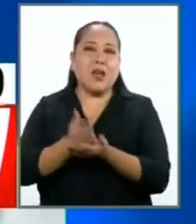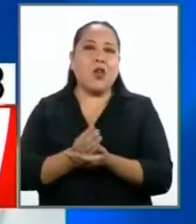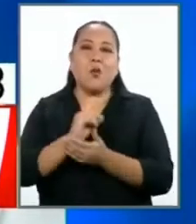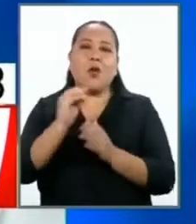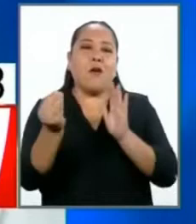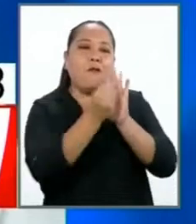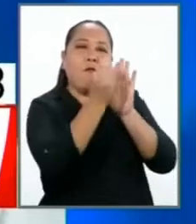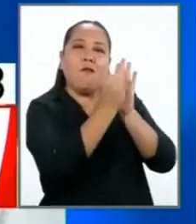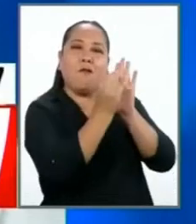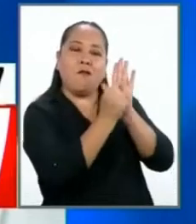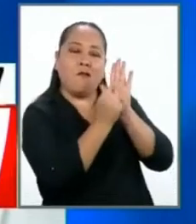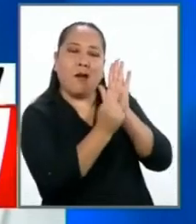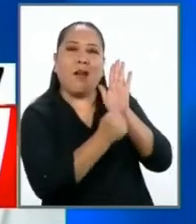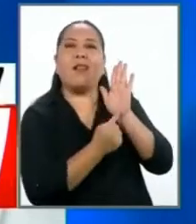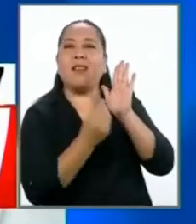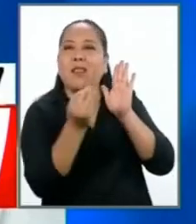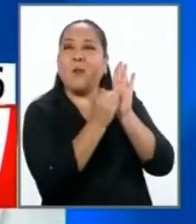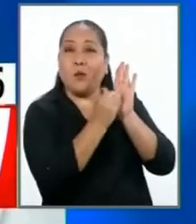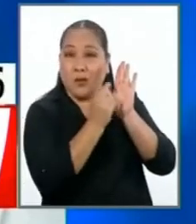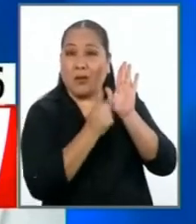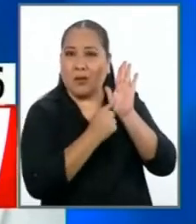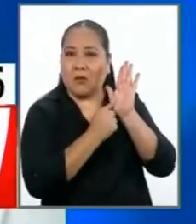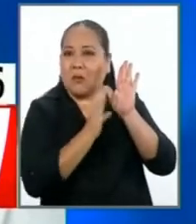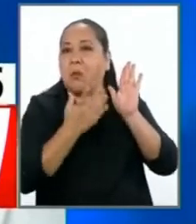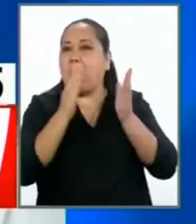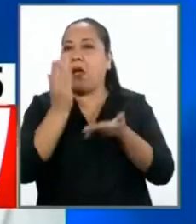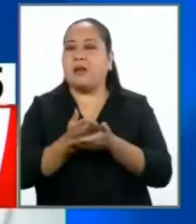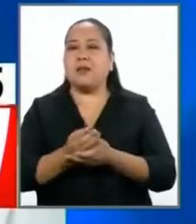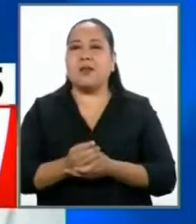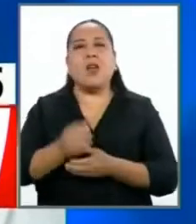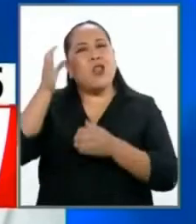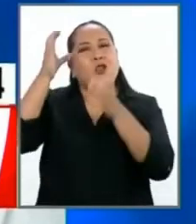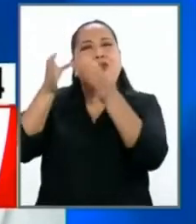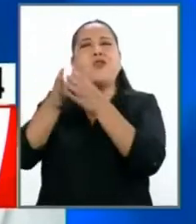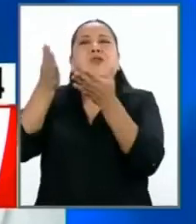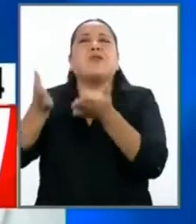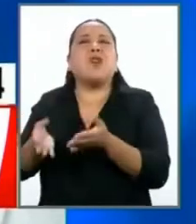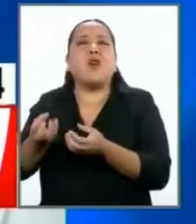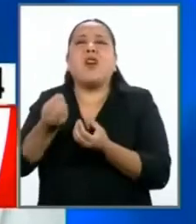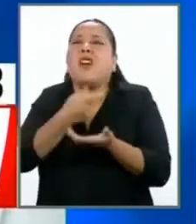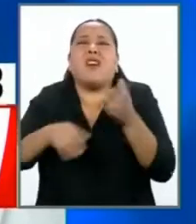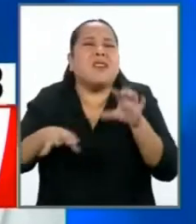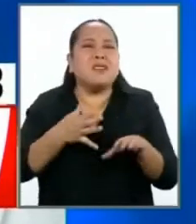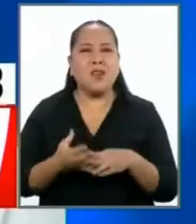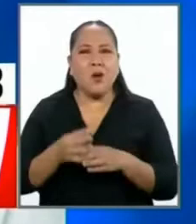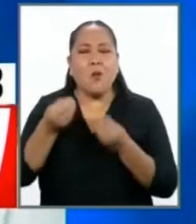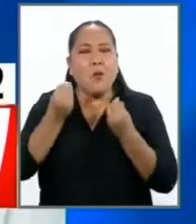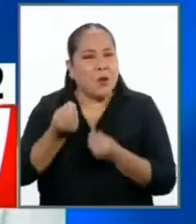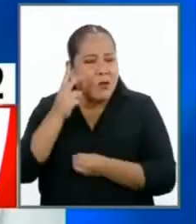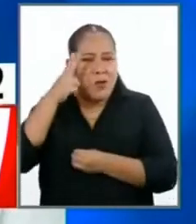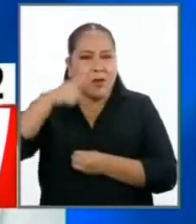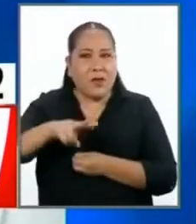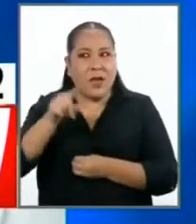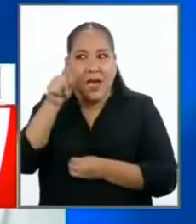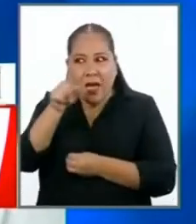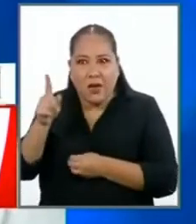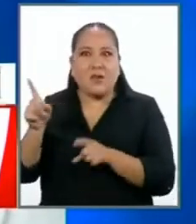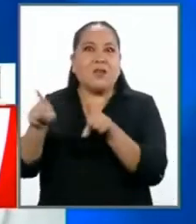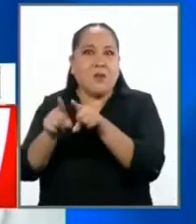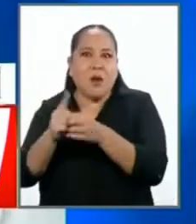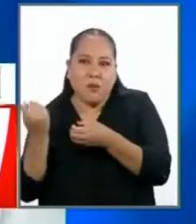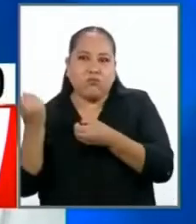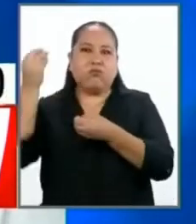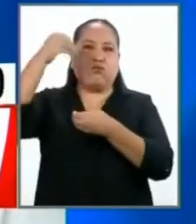¿Qué hicieron los congresistas? ¿Por qué no han visto esto? Eso demuestra que ellos están metidos en la